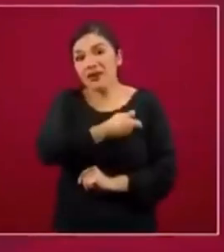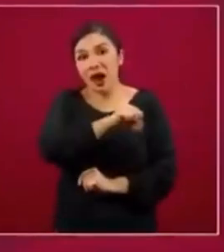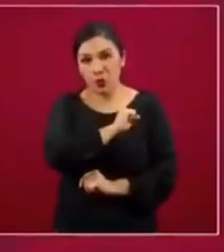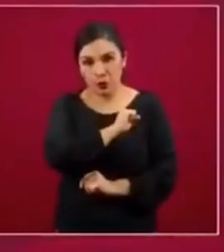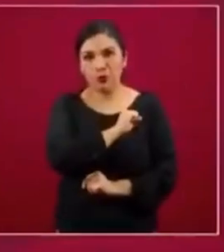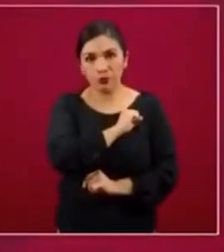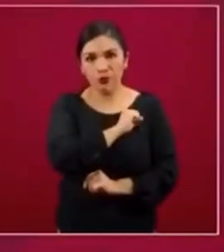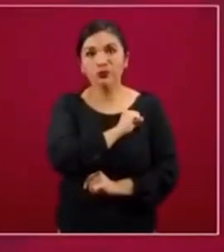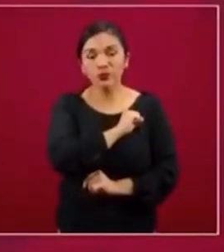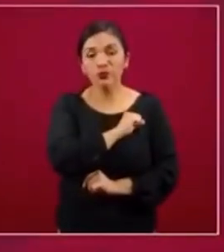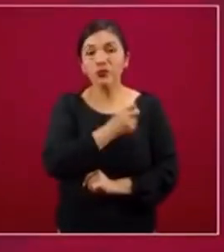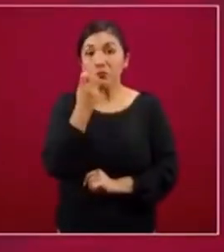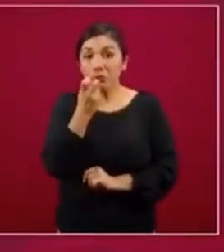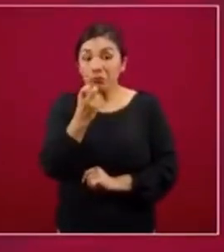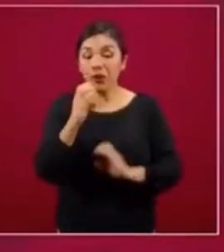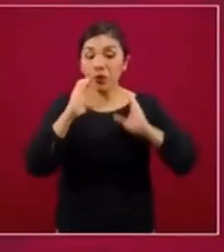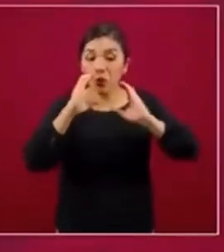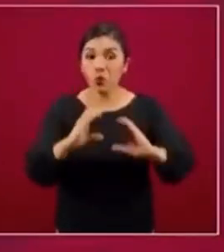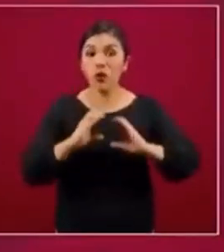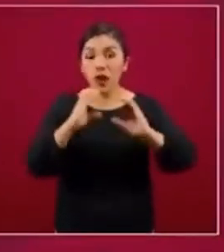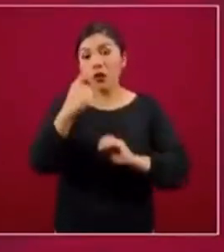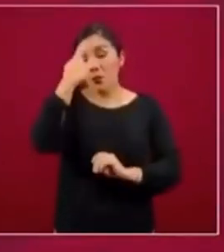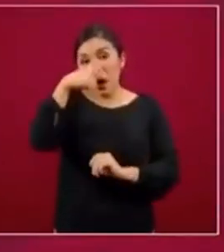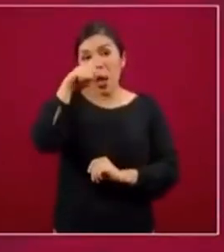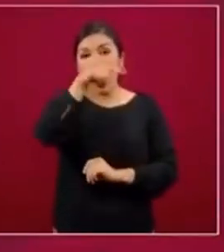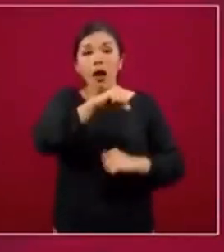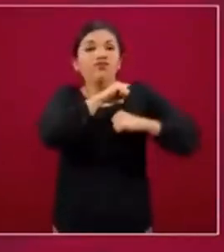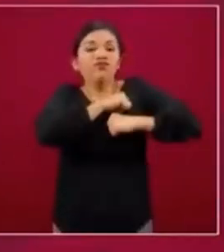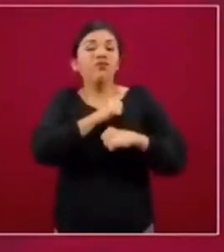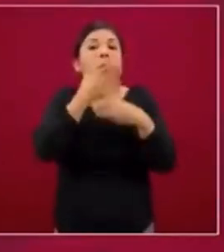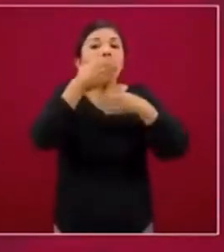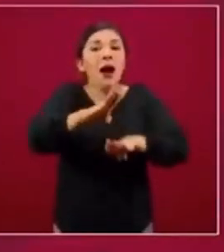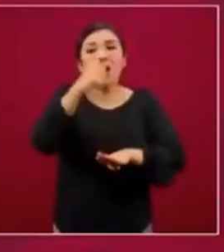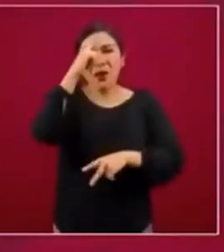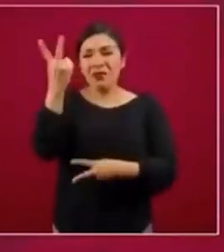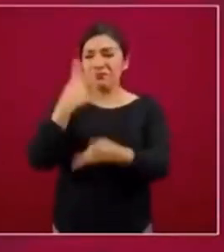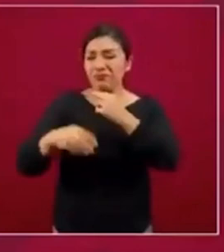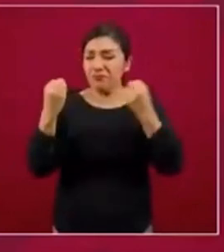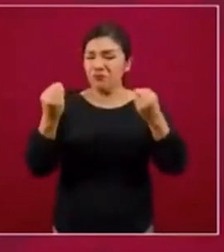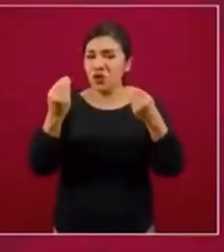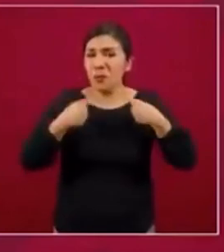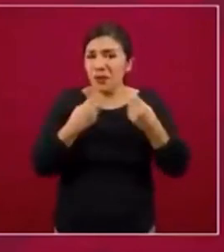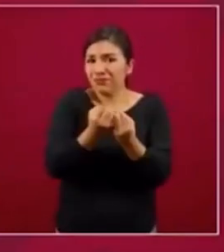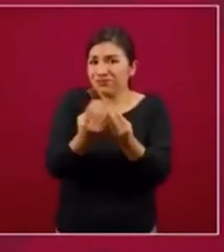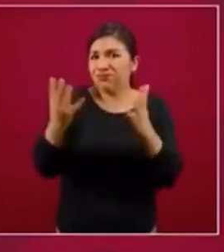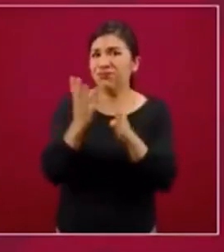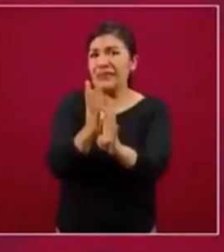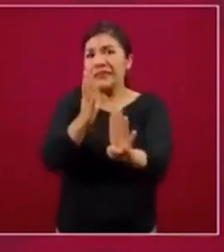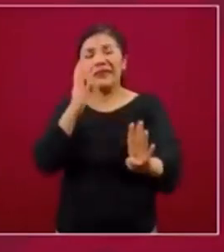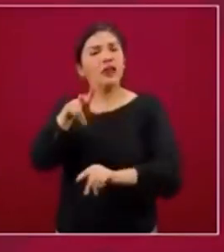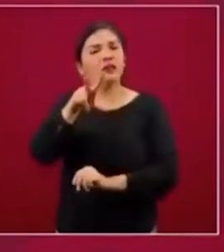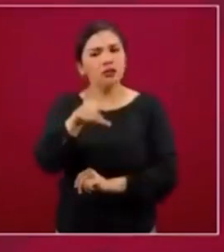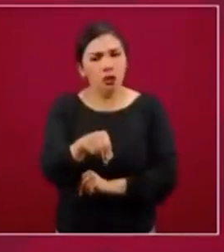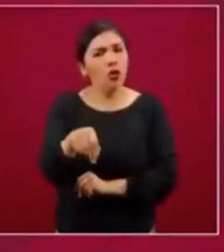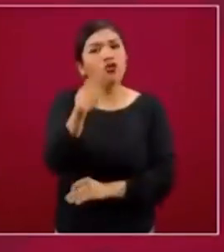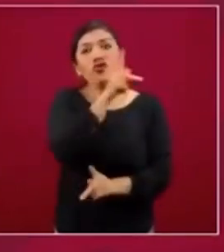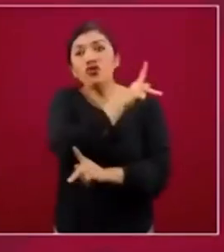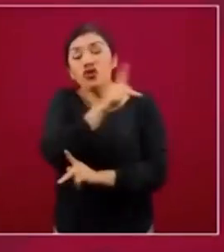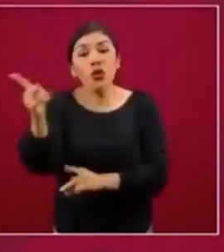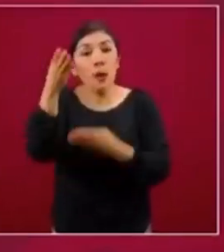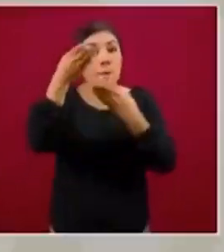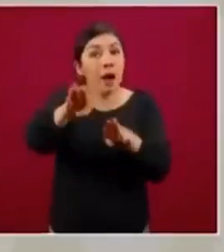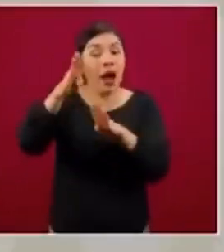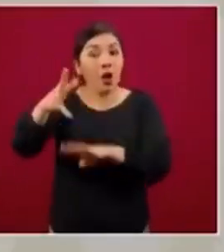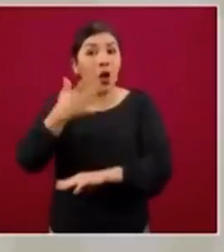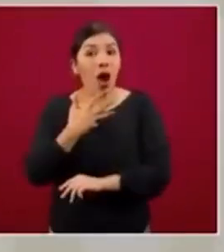Las medidas que toman los bancos para evitar las aglomeraciones, que no están funcionando todas las sucursales